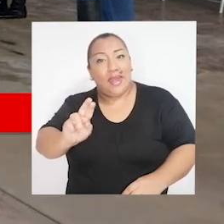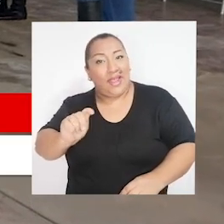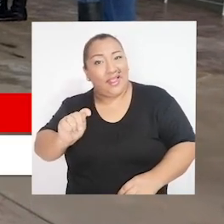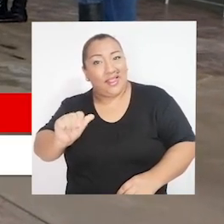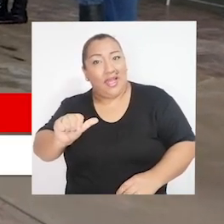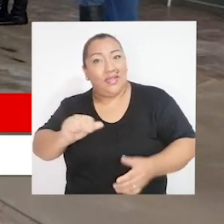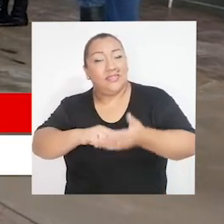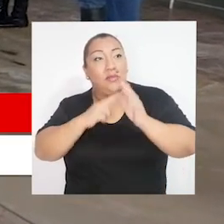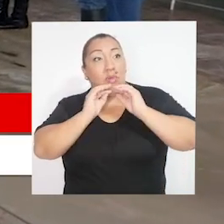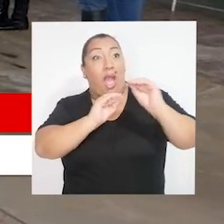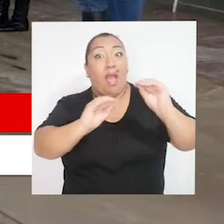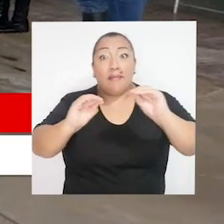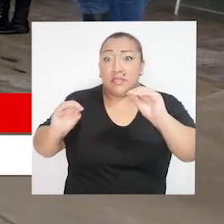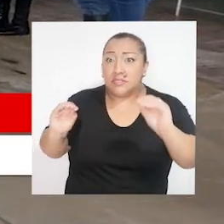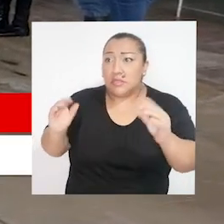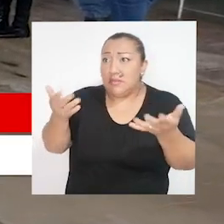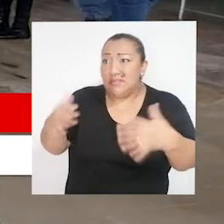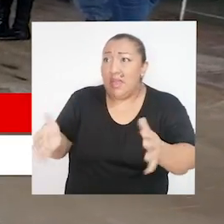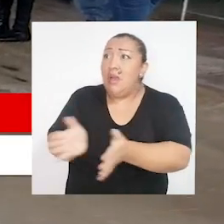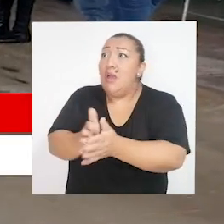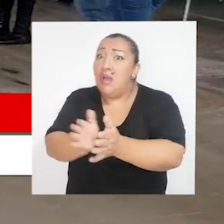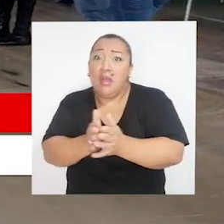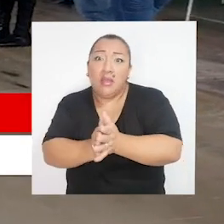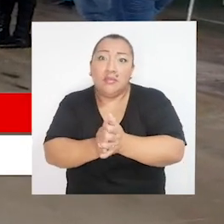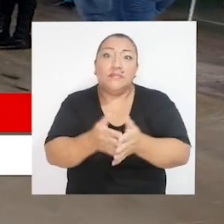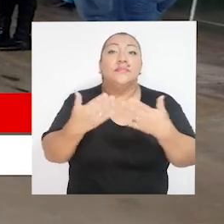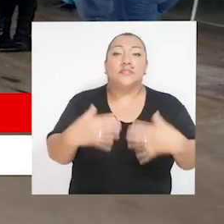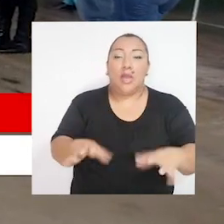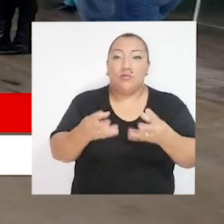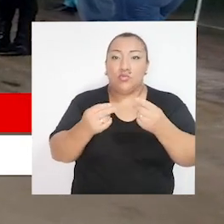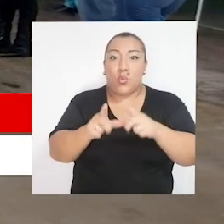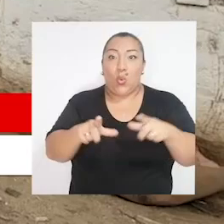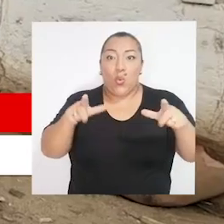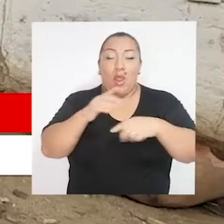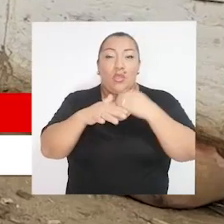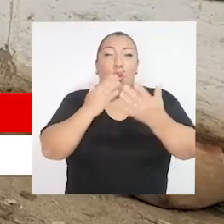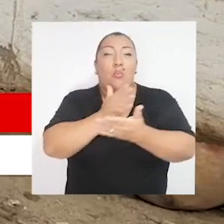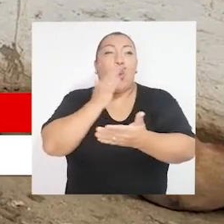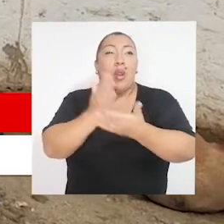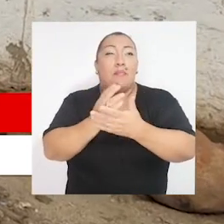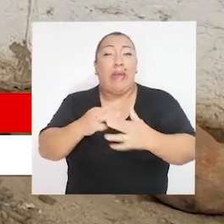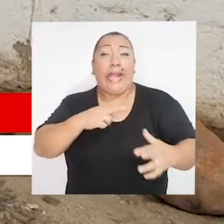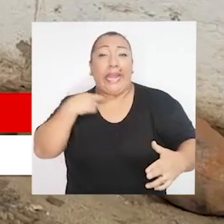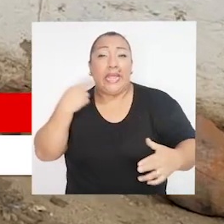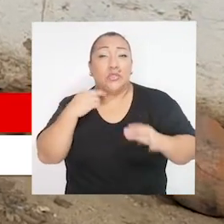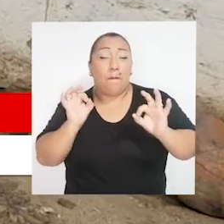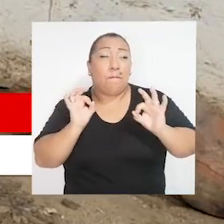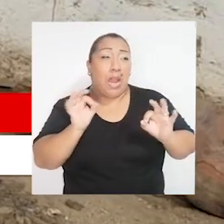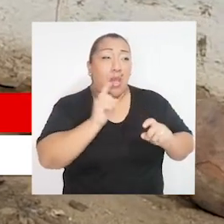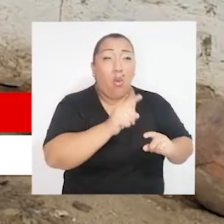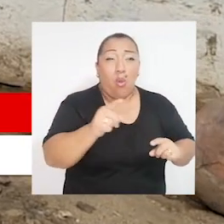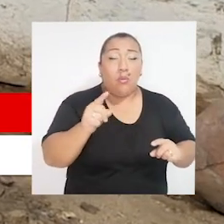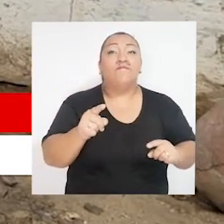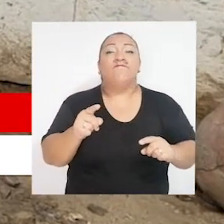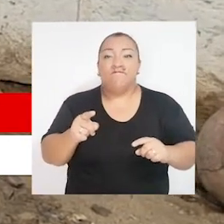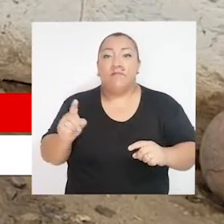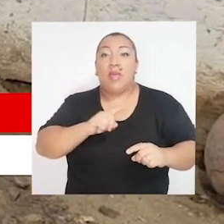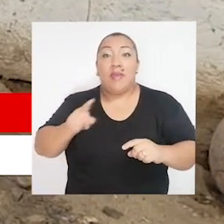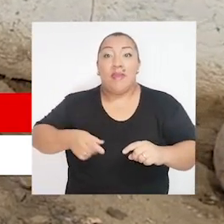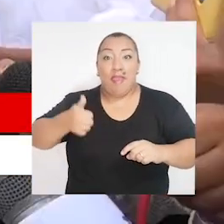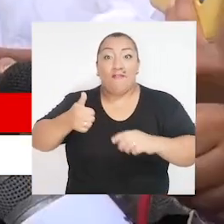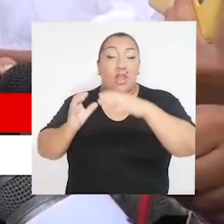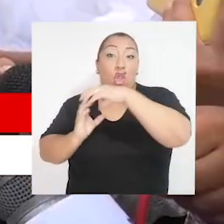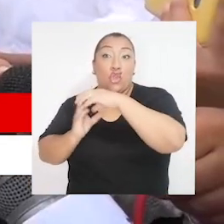Y ahora, ya evidentemente, habiéndose materializado en muchos lugares el riesgo, ya el Contralor General de la